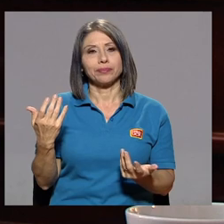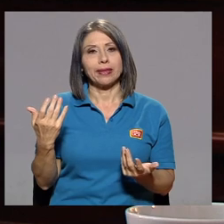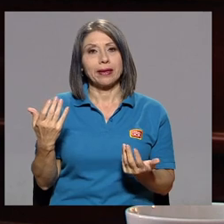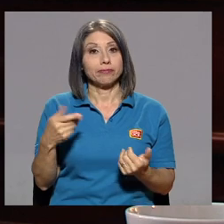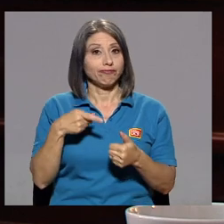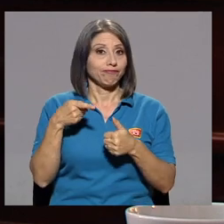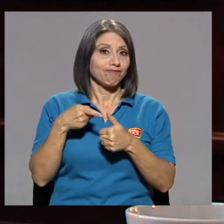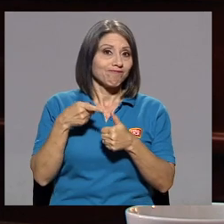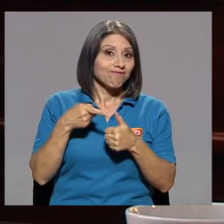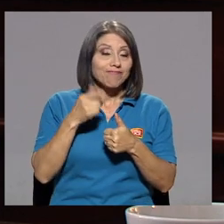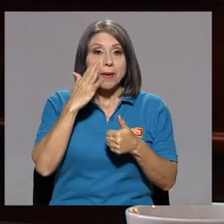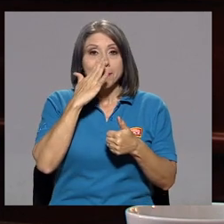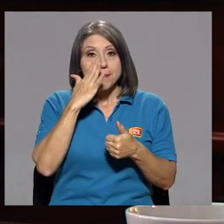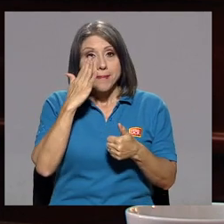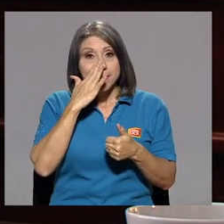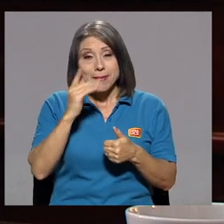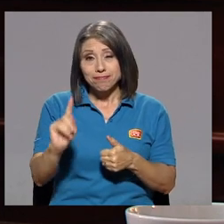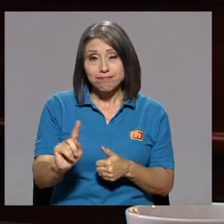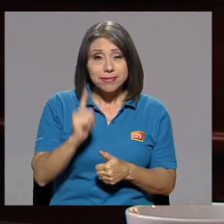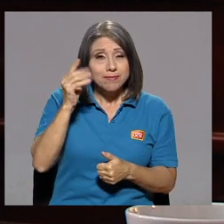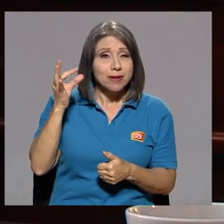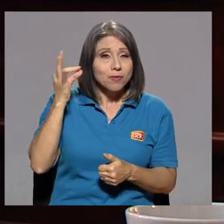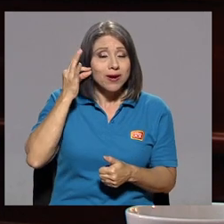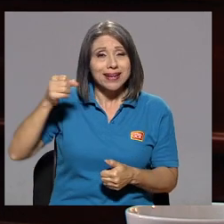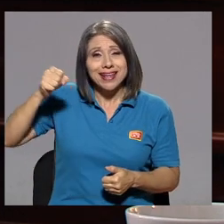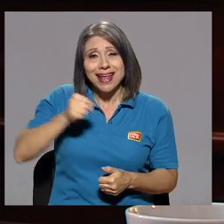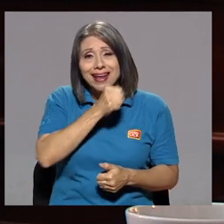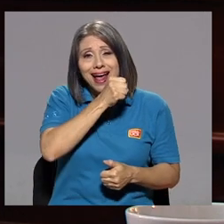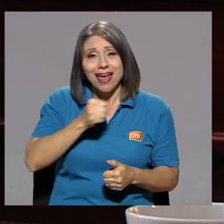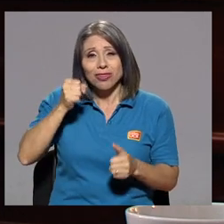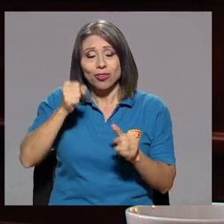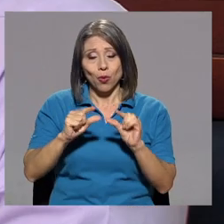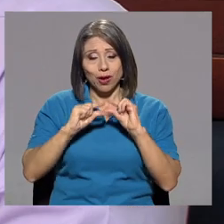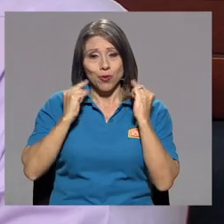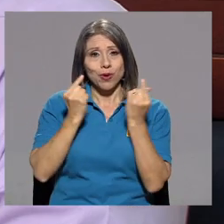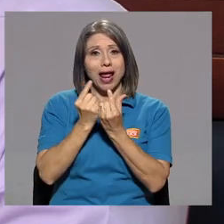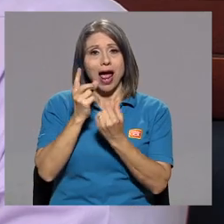Porque primero mamá fue la primera mujer que cantó en una orquesta.